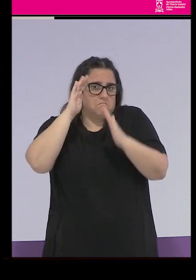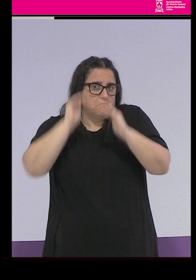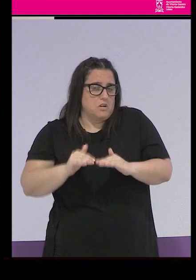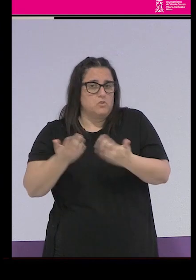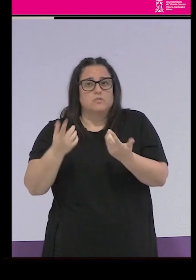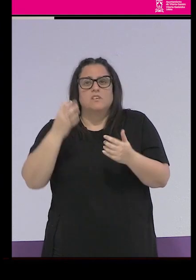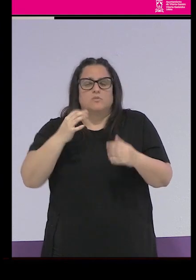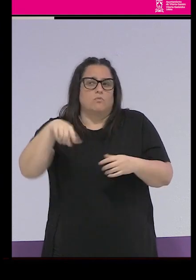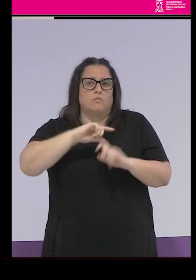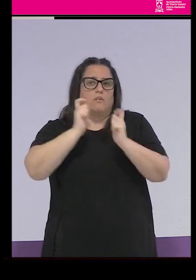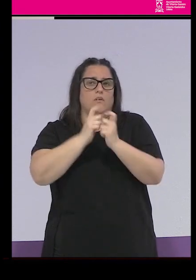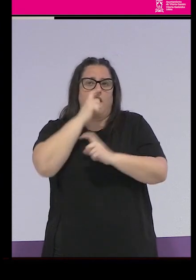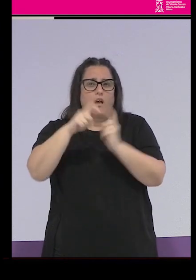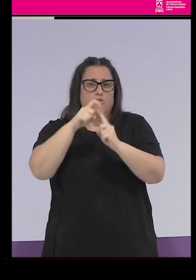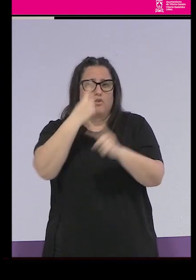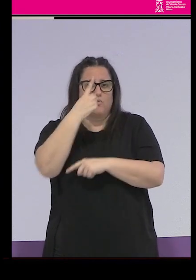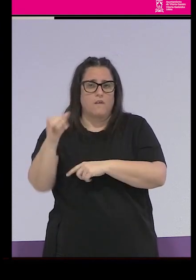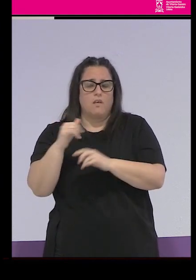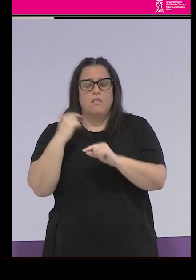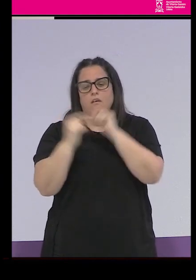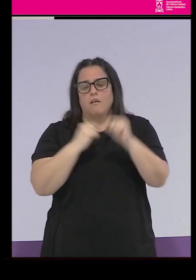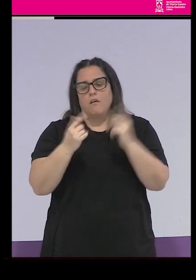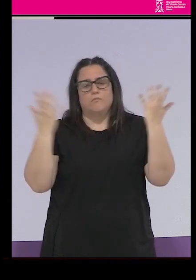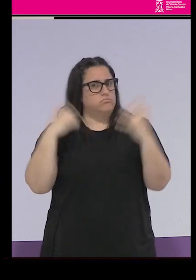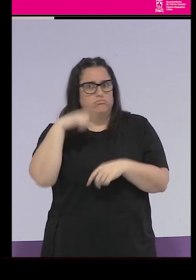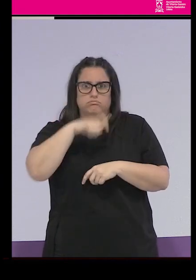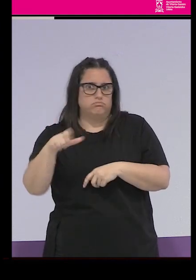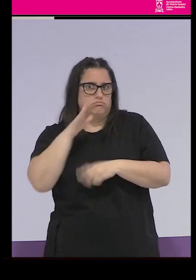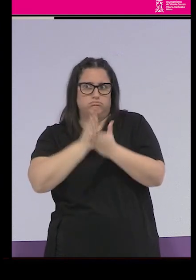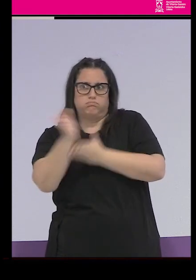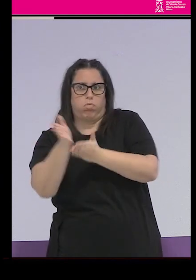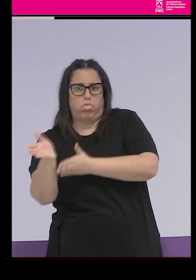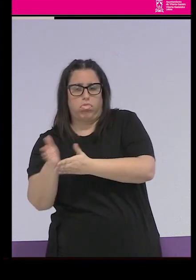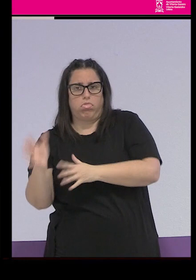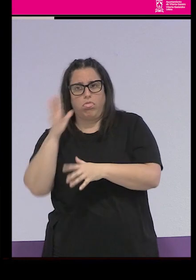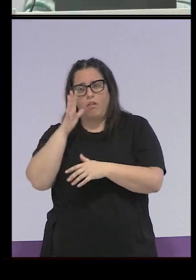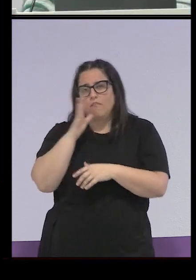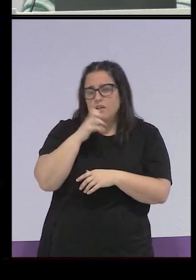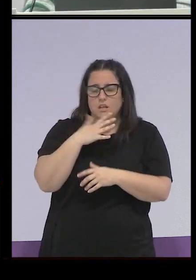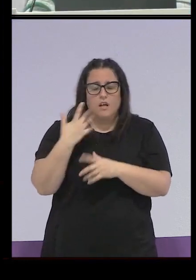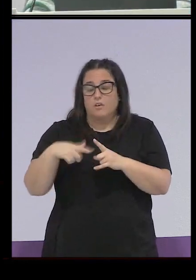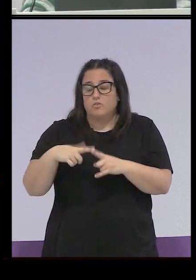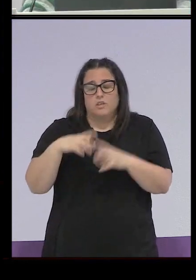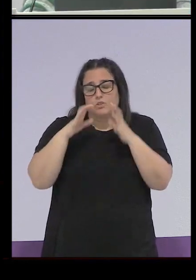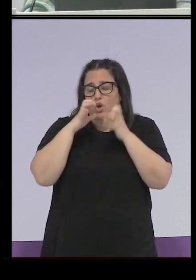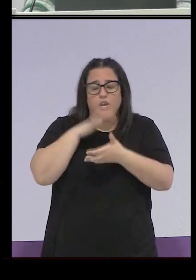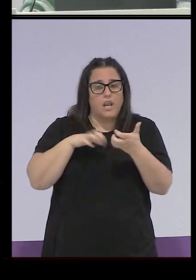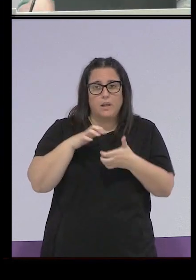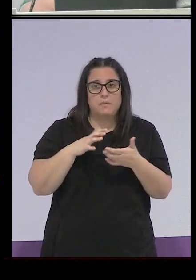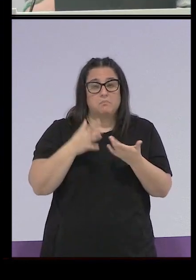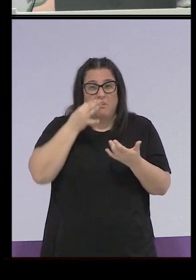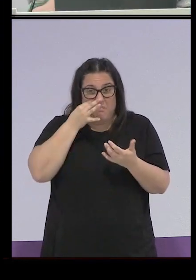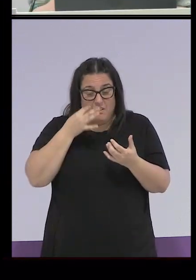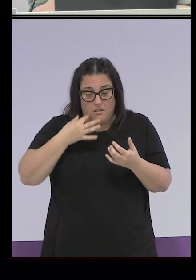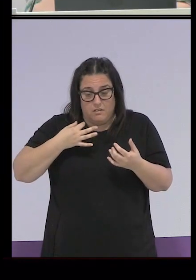seguramente, de lo mal que estaba todo y de la gente tan desviada que había y de las cosas tan horribles que hacían. Pero es verdad que a nivel práctico